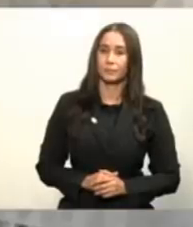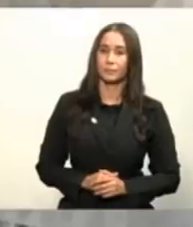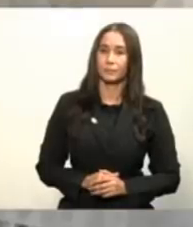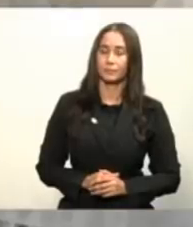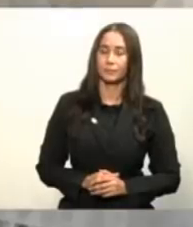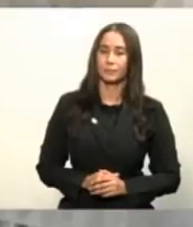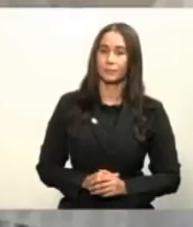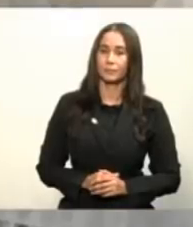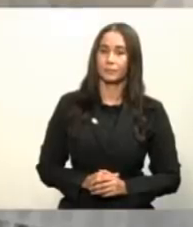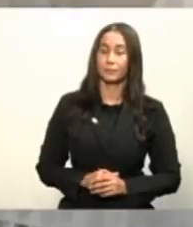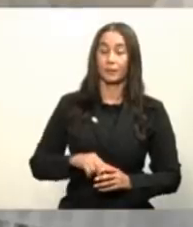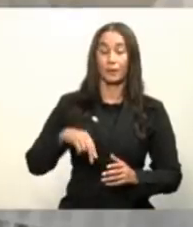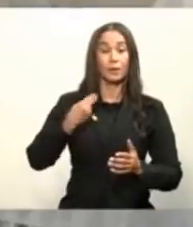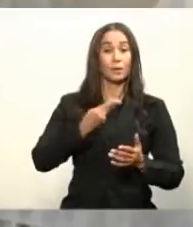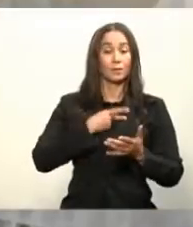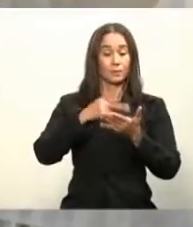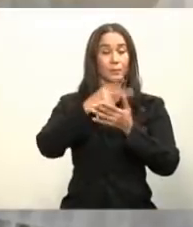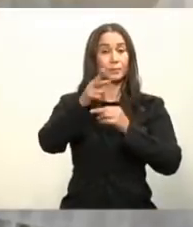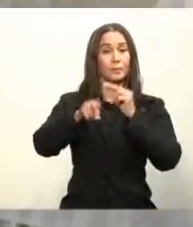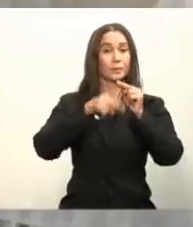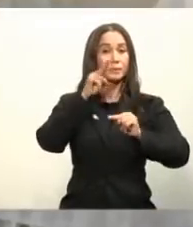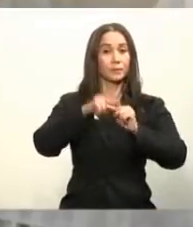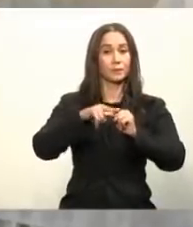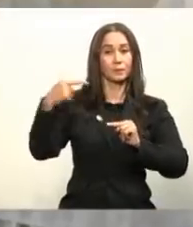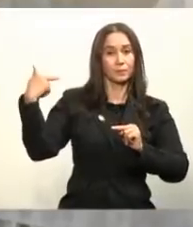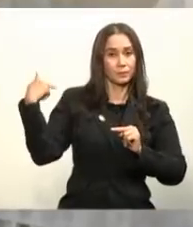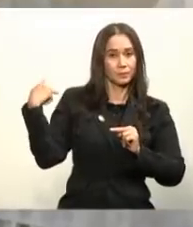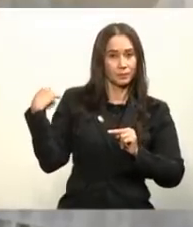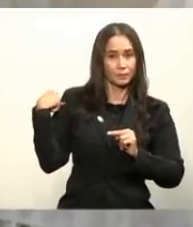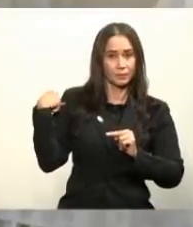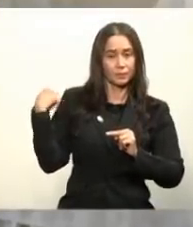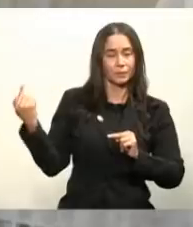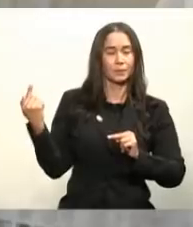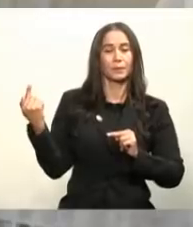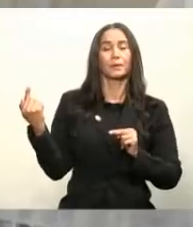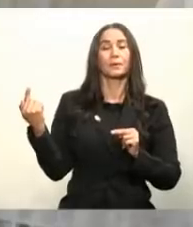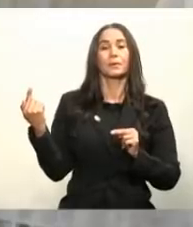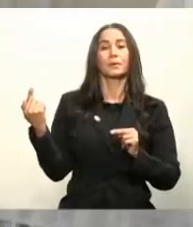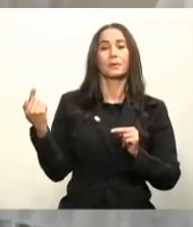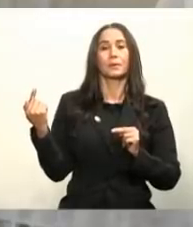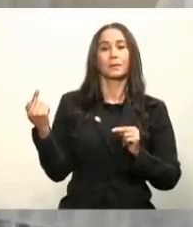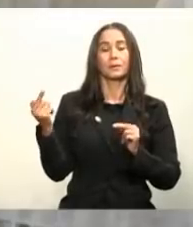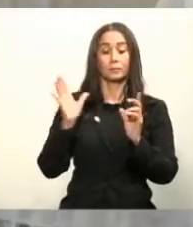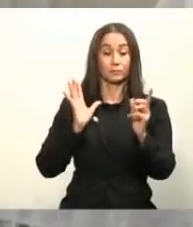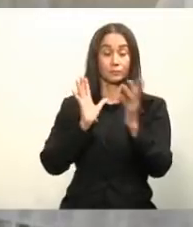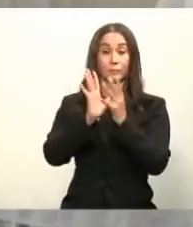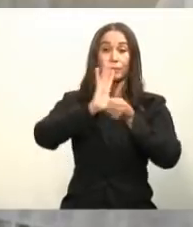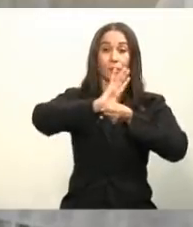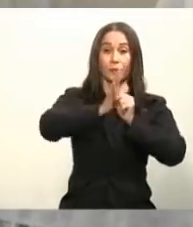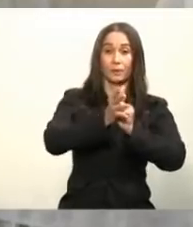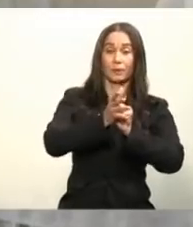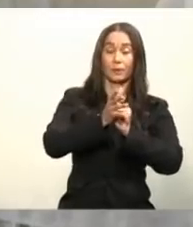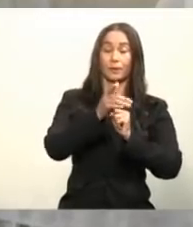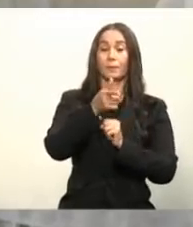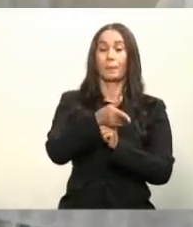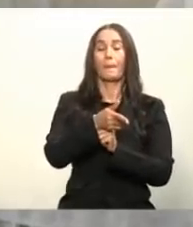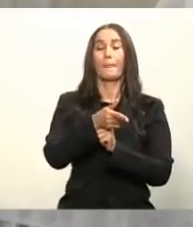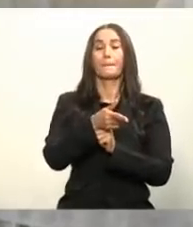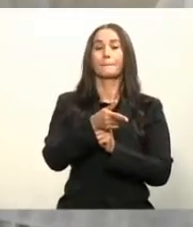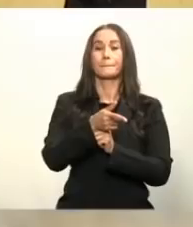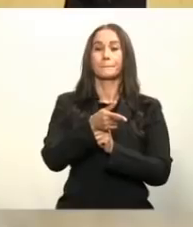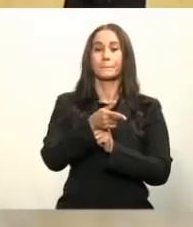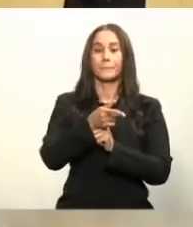Nuestro Plan Nacional de Vacunación en contra del COVID-19, pues